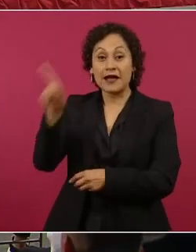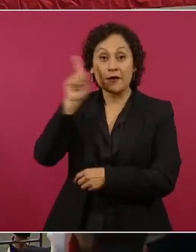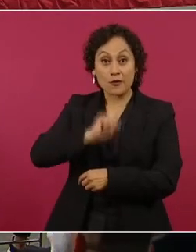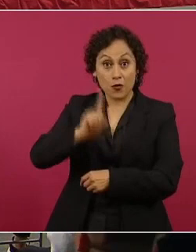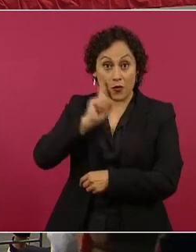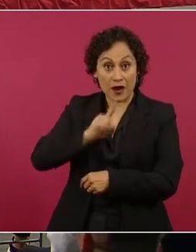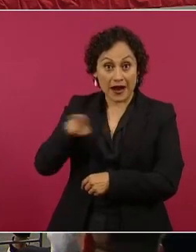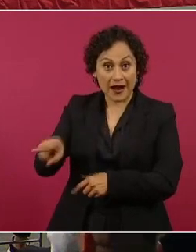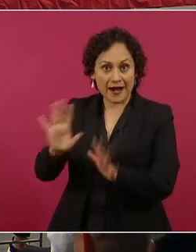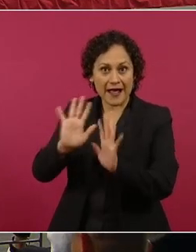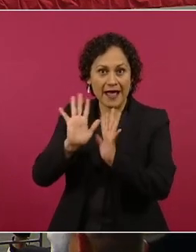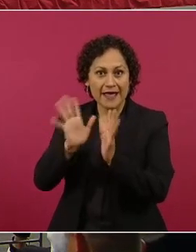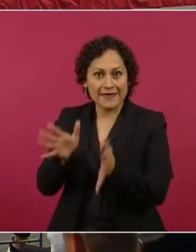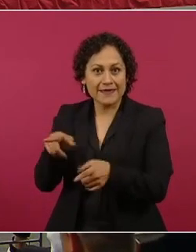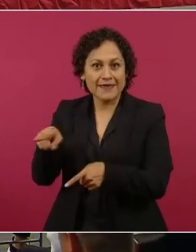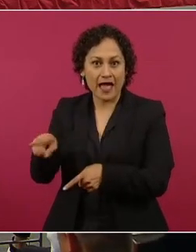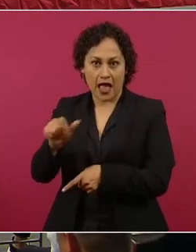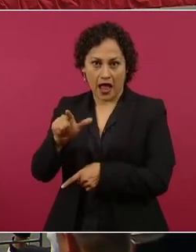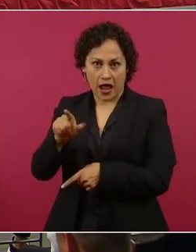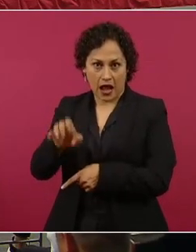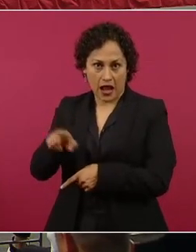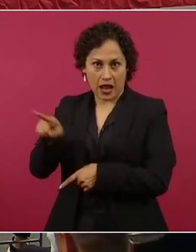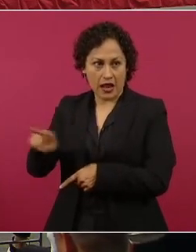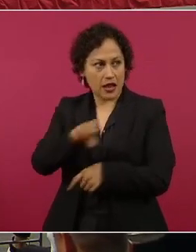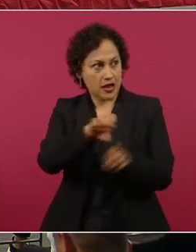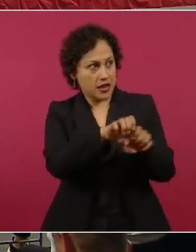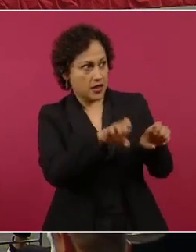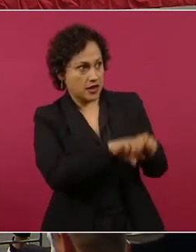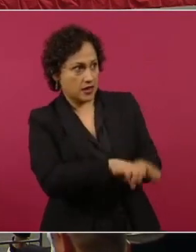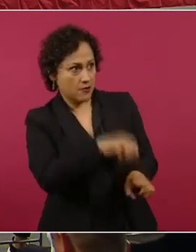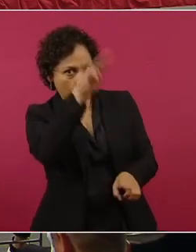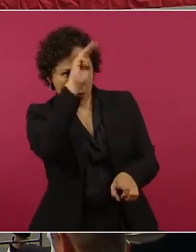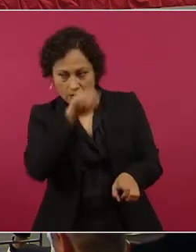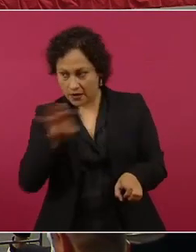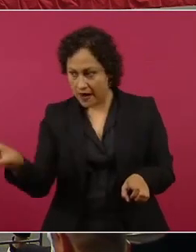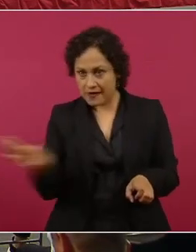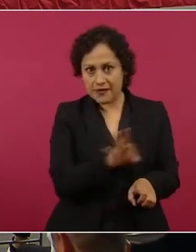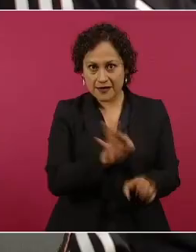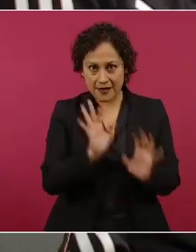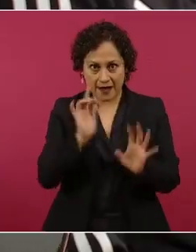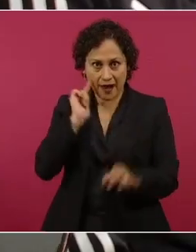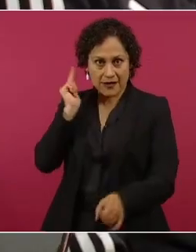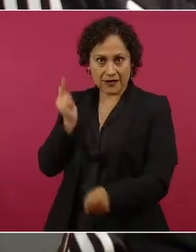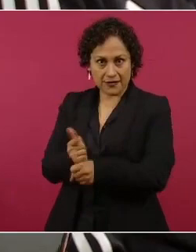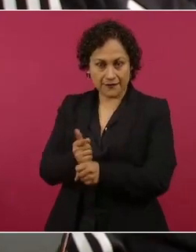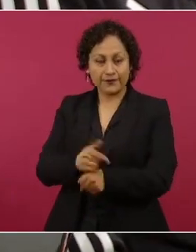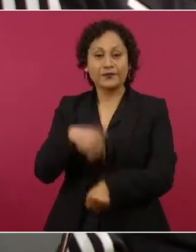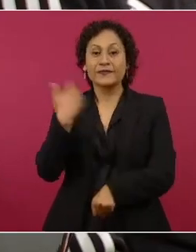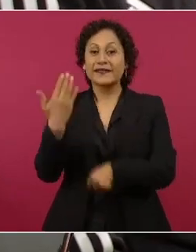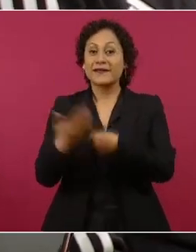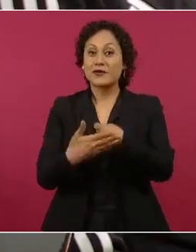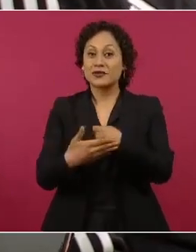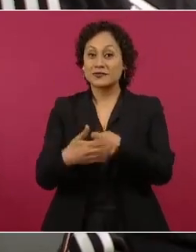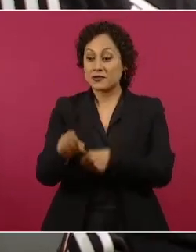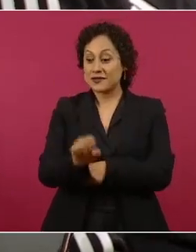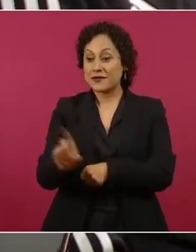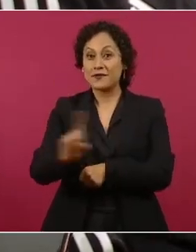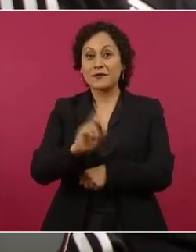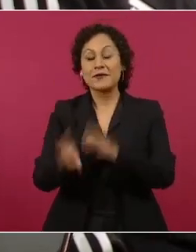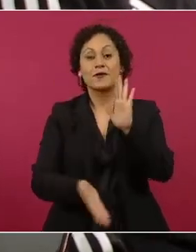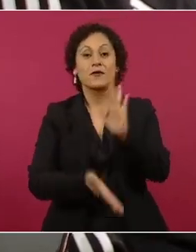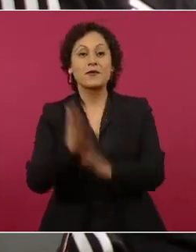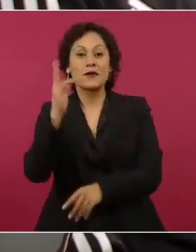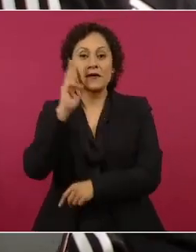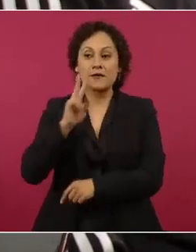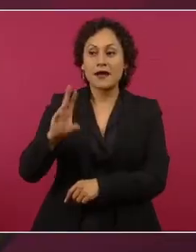-18. Y el fin de semana vamos a ir a ver al Canelo. Entonces, la están pasando muy bien y muy